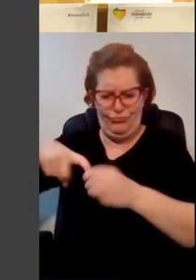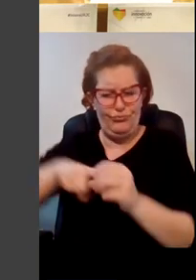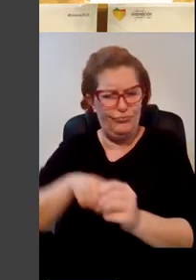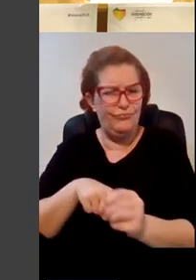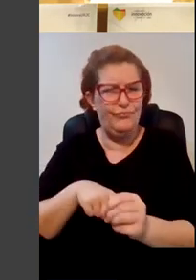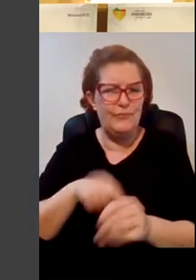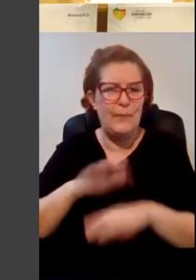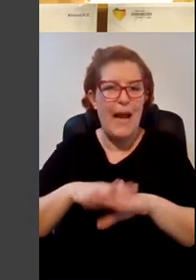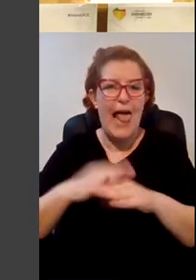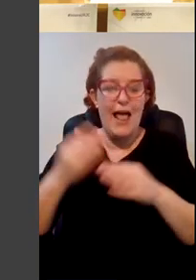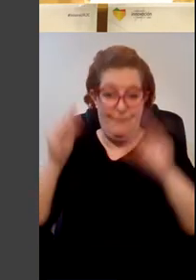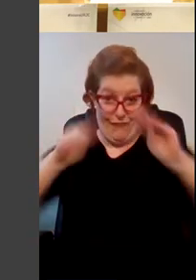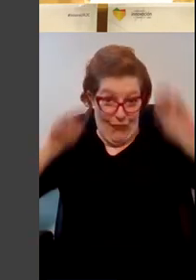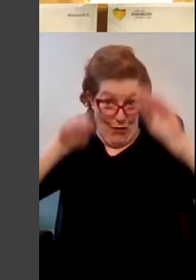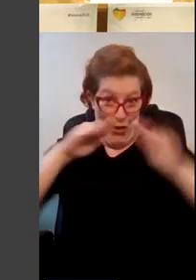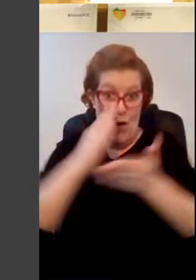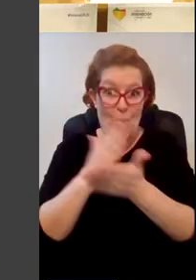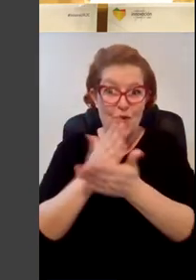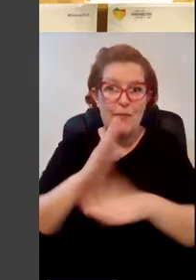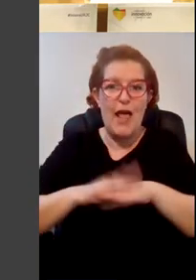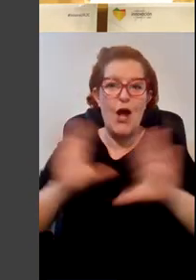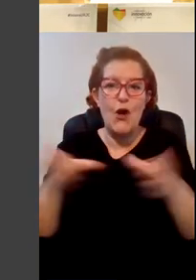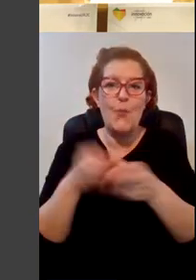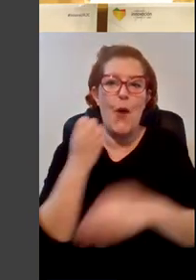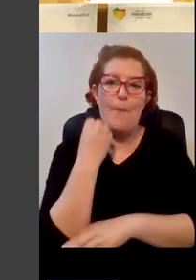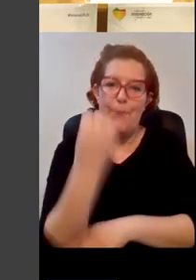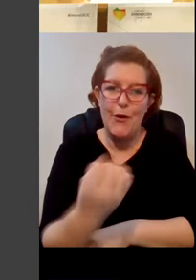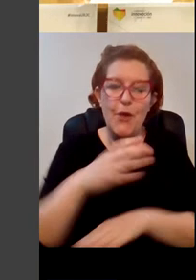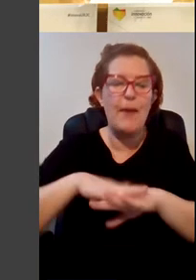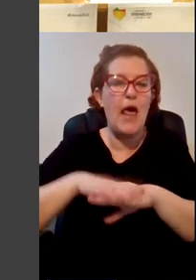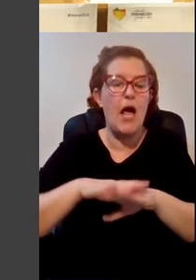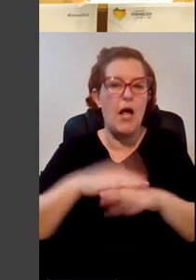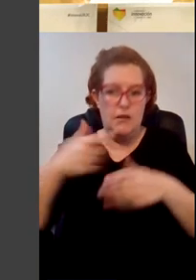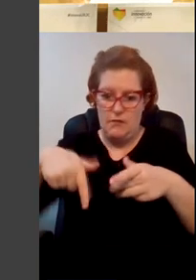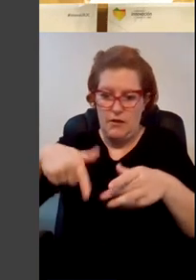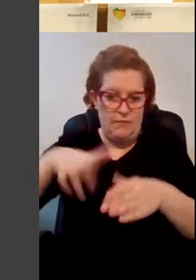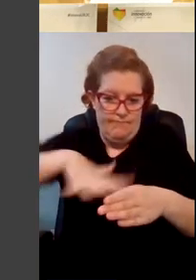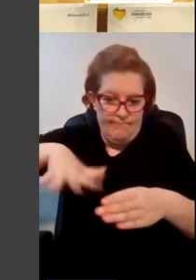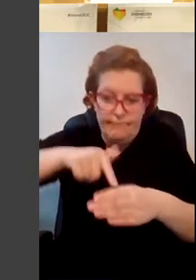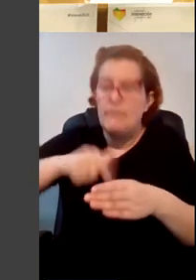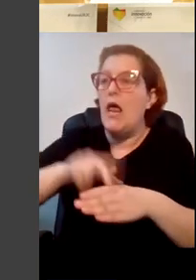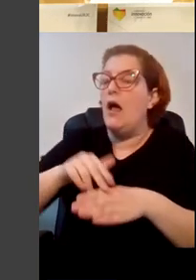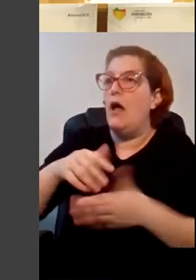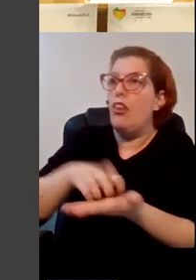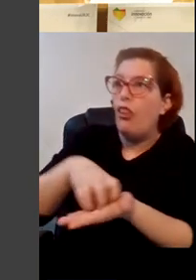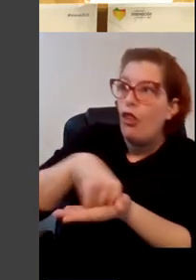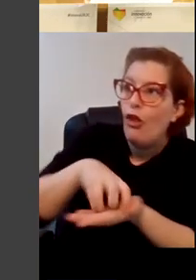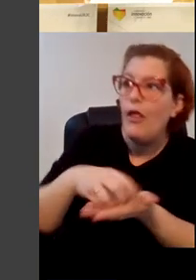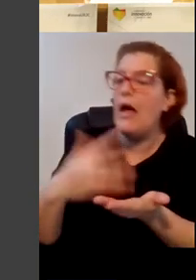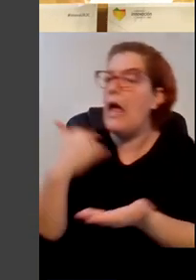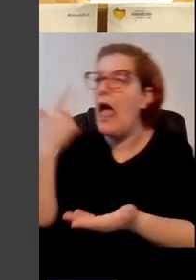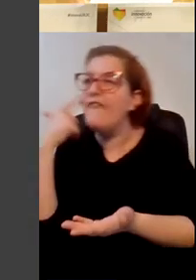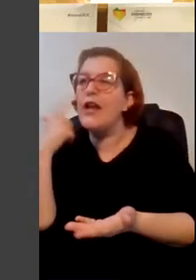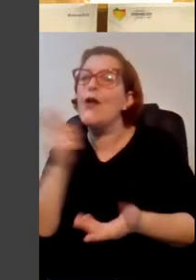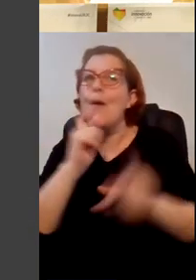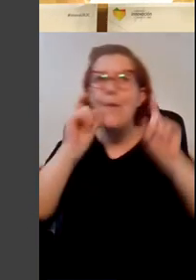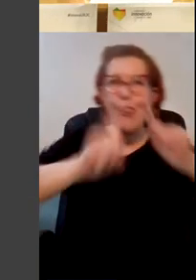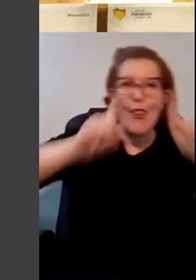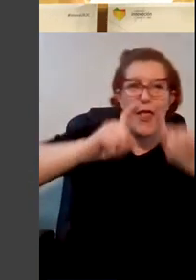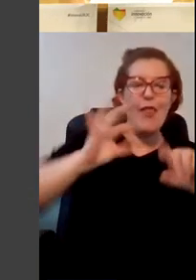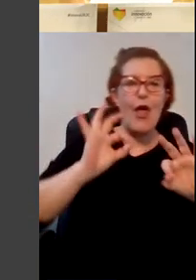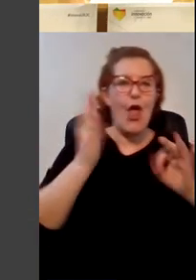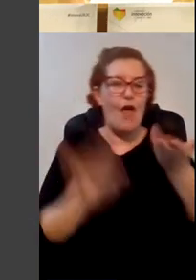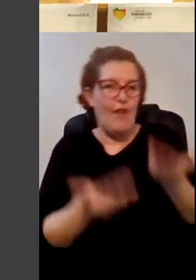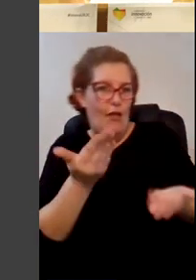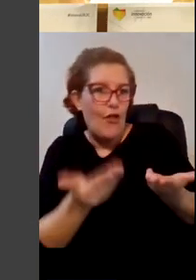formación de un grupo de apoyo un espacio de consulta sobre docencia y evaluación cuando se pasó a la